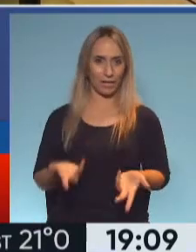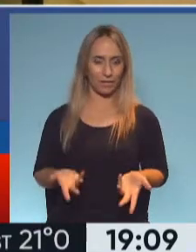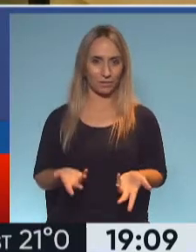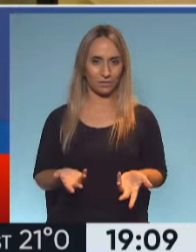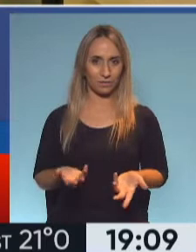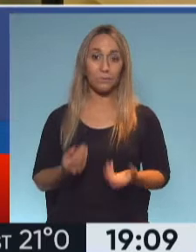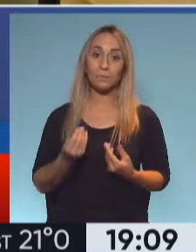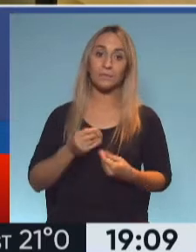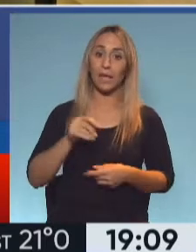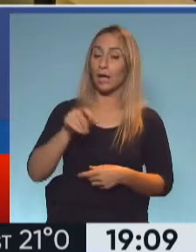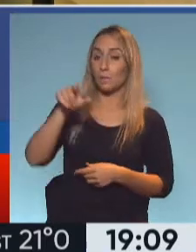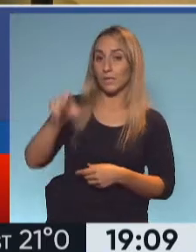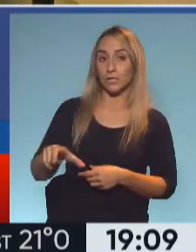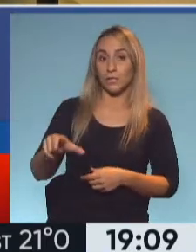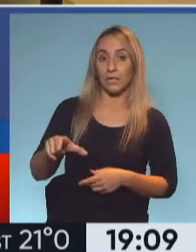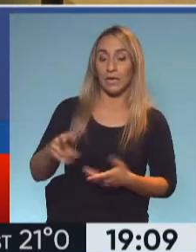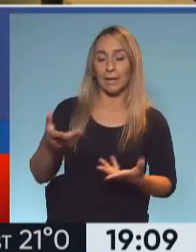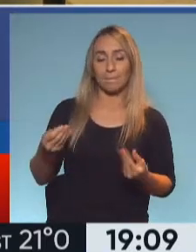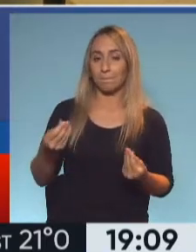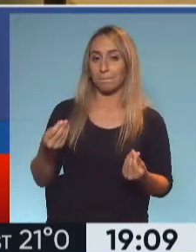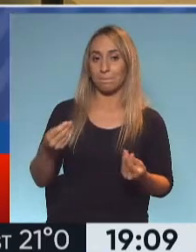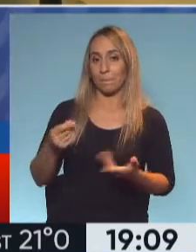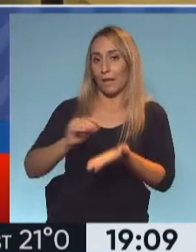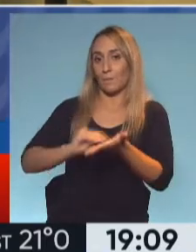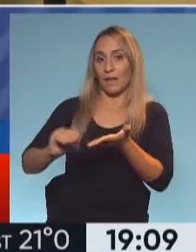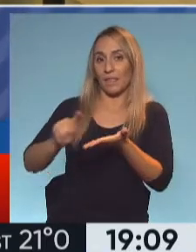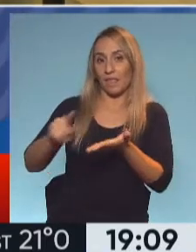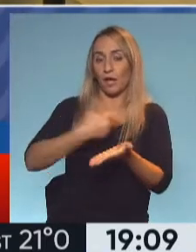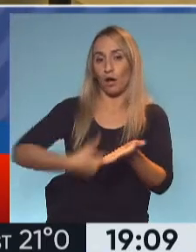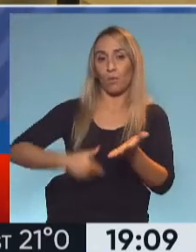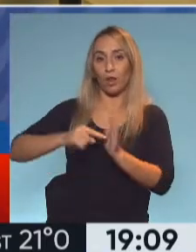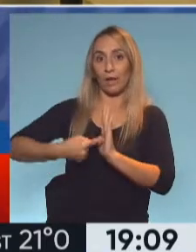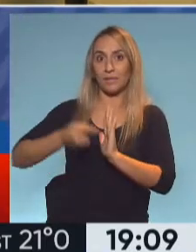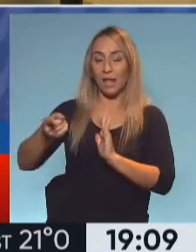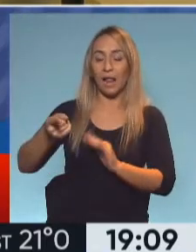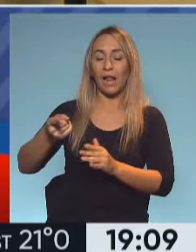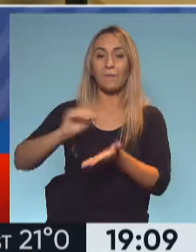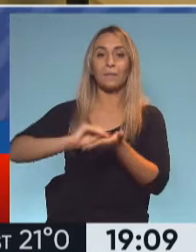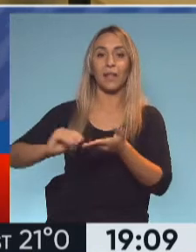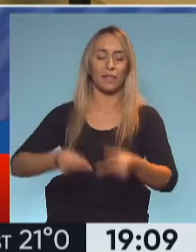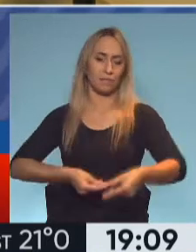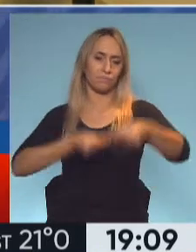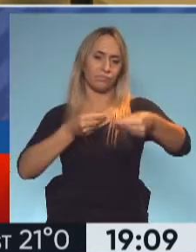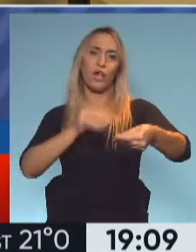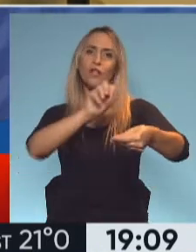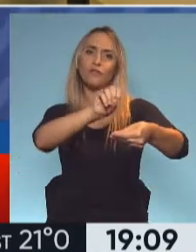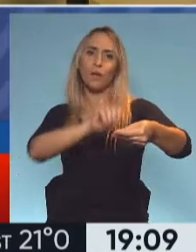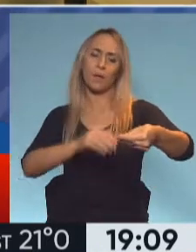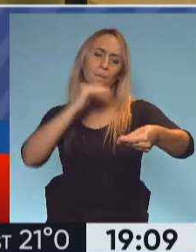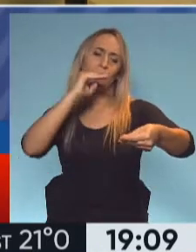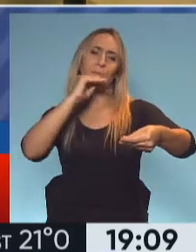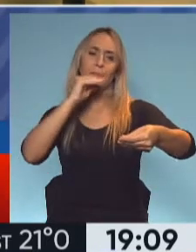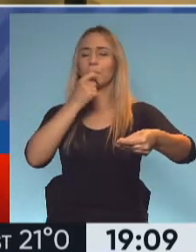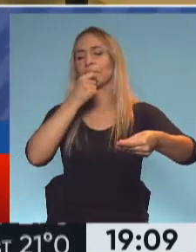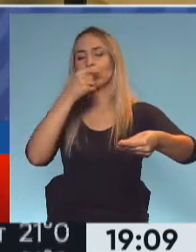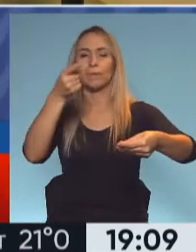auxiliar, una empleada, supongo que es del gobierno de la ciudad, a decir nombre por nombre, a decir, Bonavita